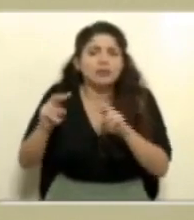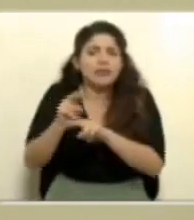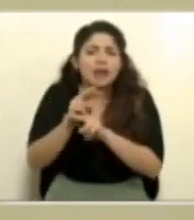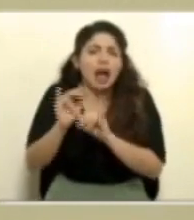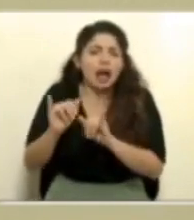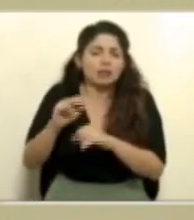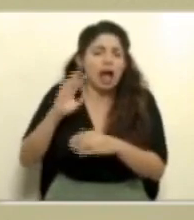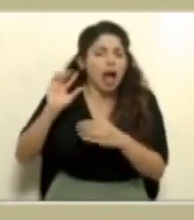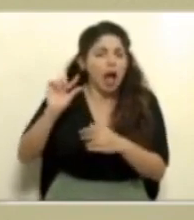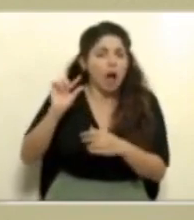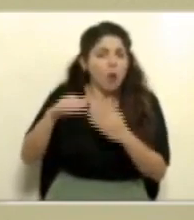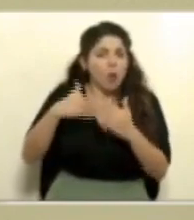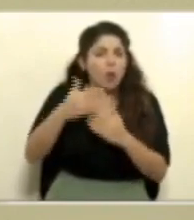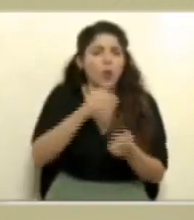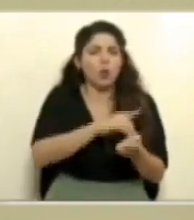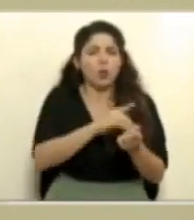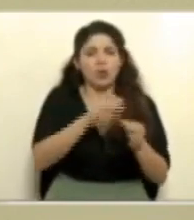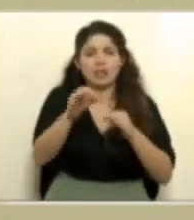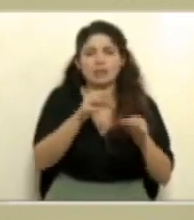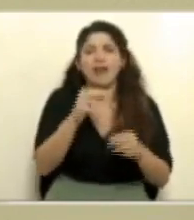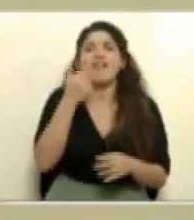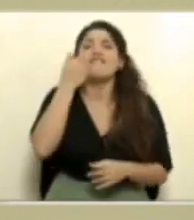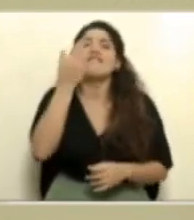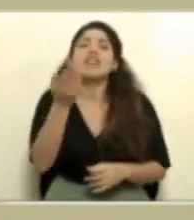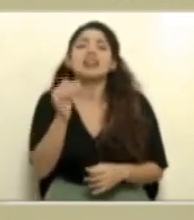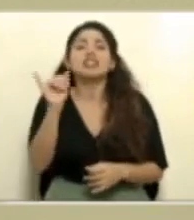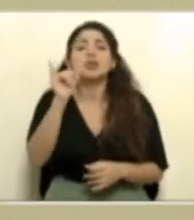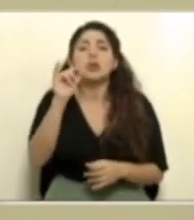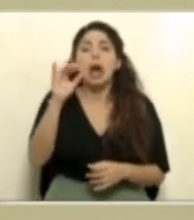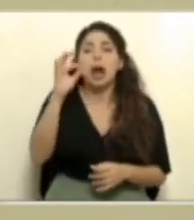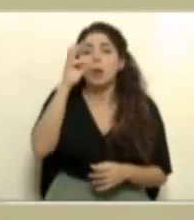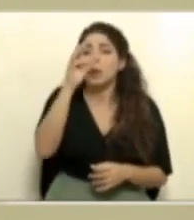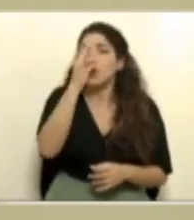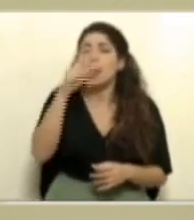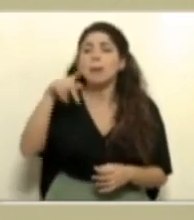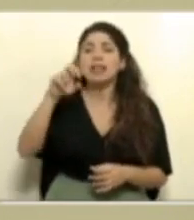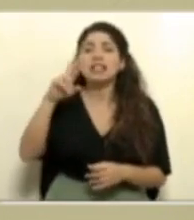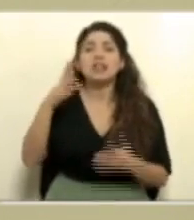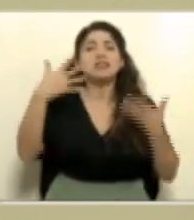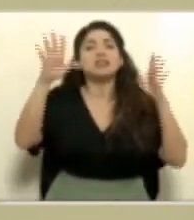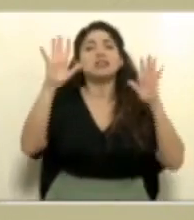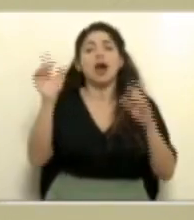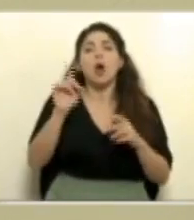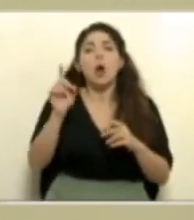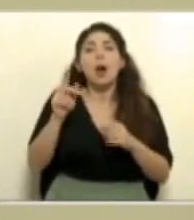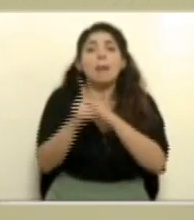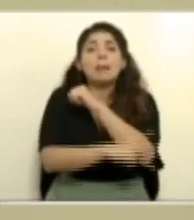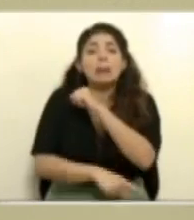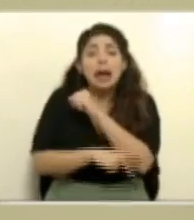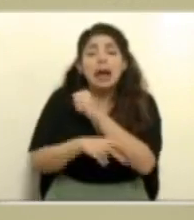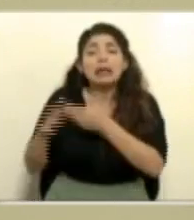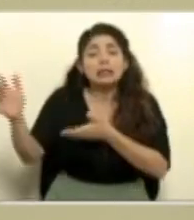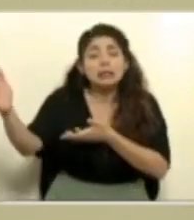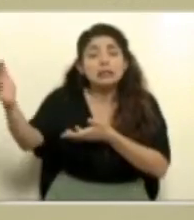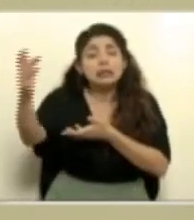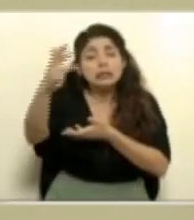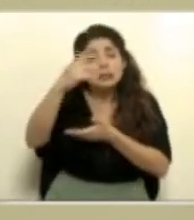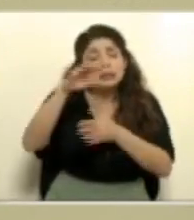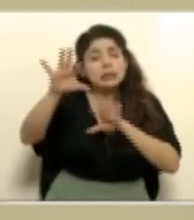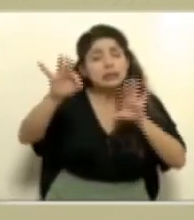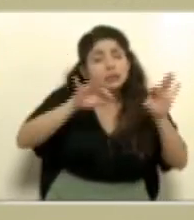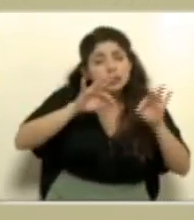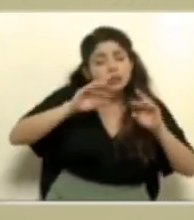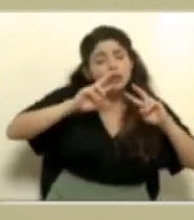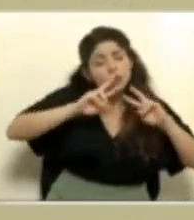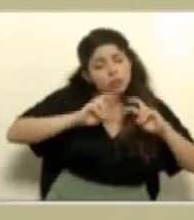tiempo, ahora el doctor va a explicar que esto no es tan fácil como una PCR y mientras se reciben las muestras de diferentes partes del país, se hacen todos los criterios de selección